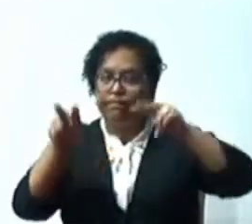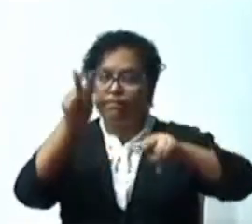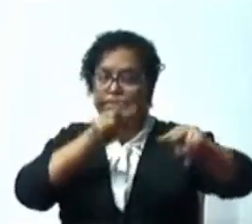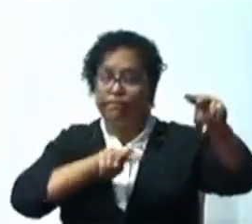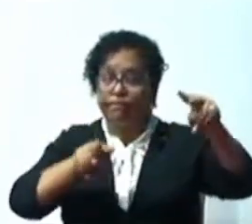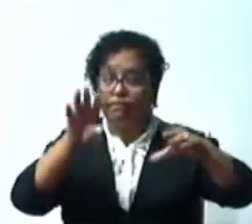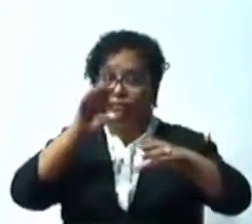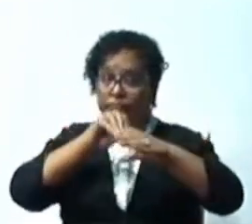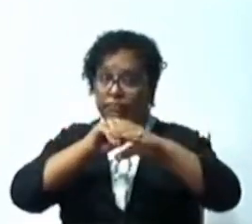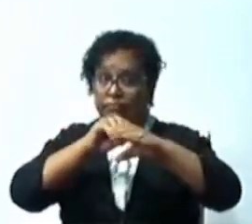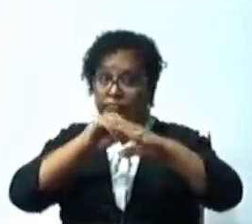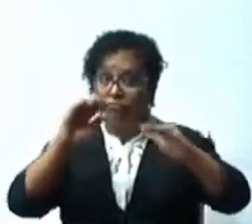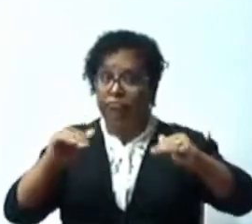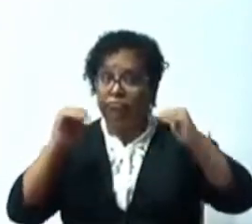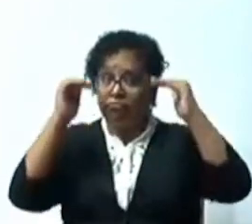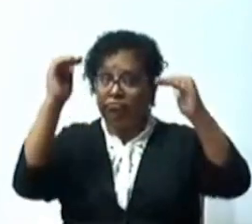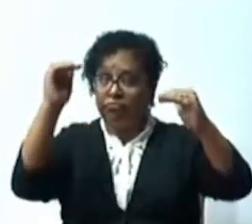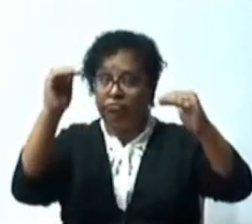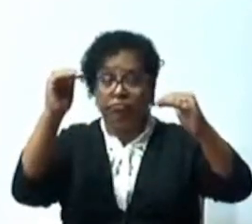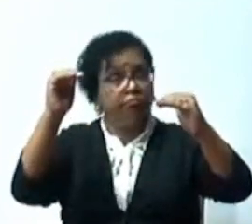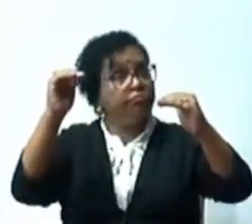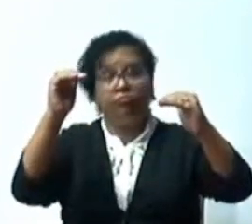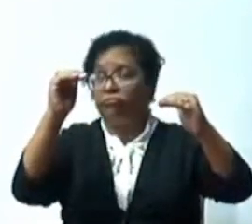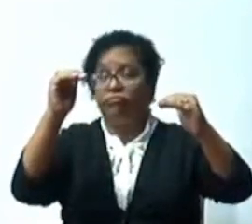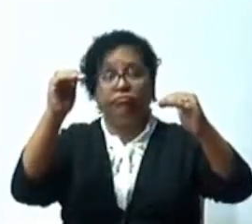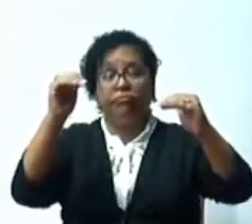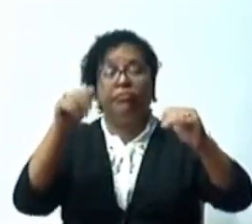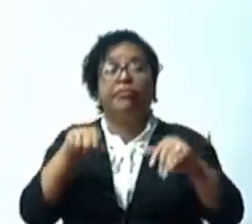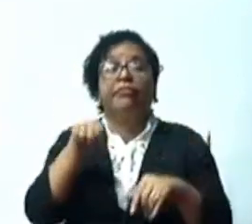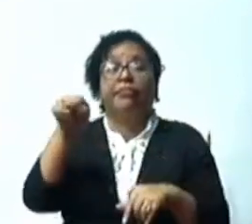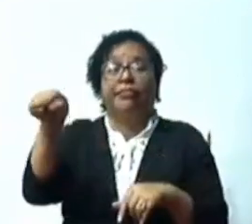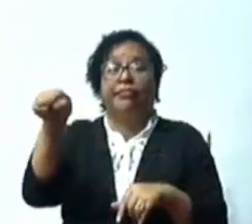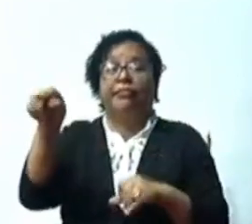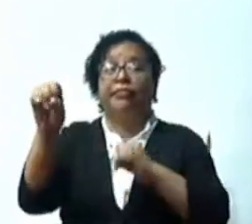bancos, sino la de Hacienda o Valores.